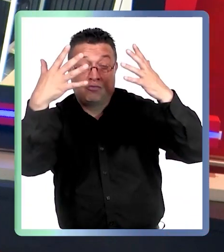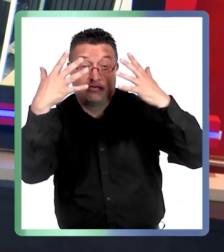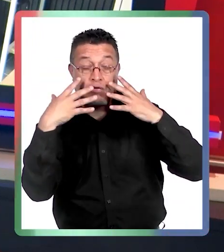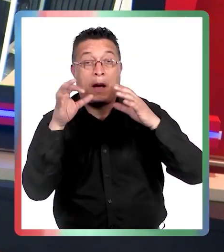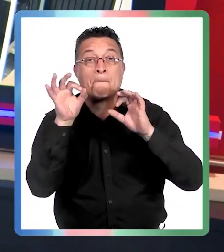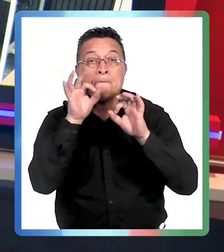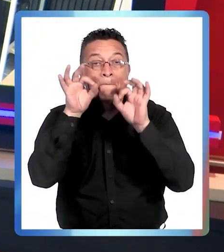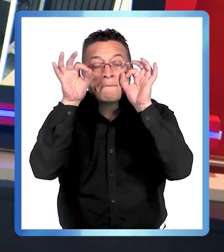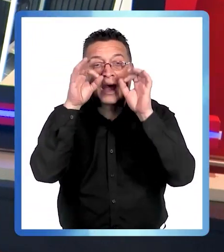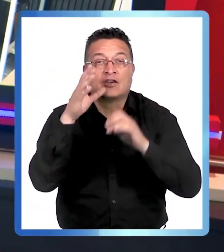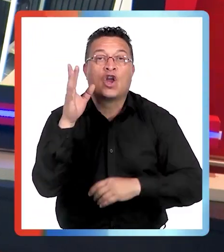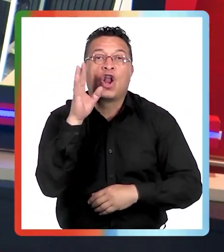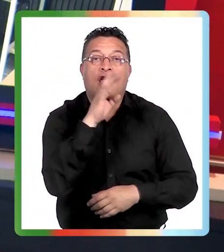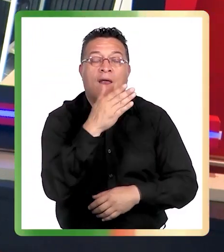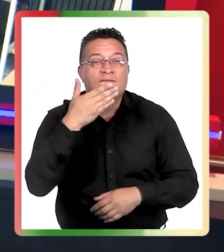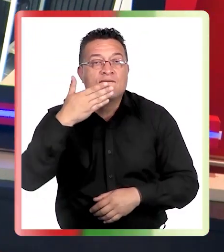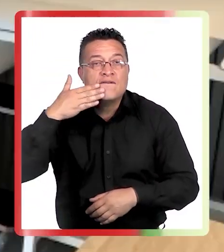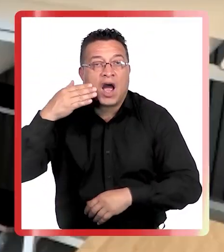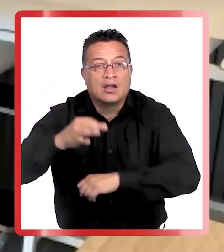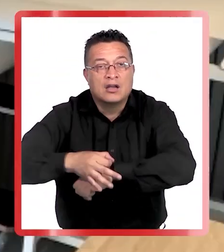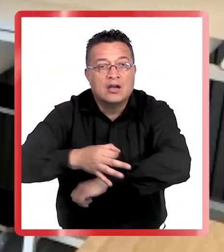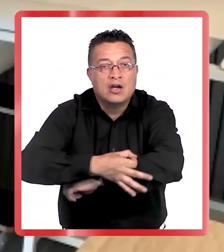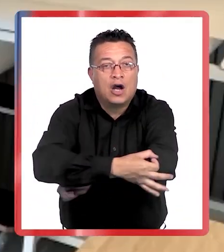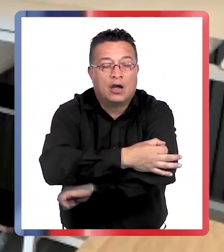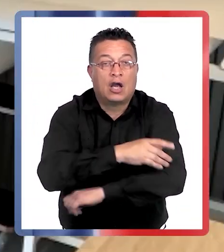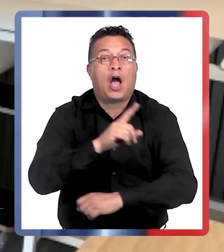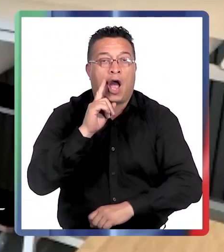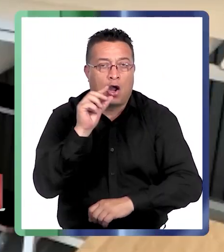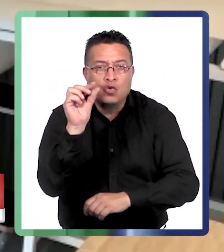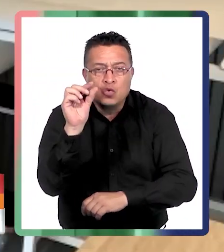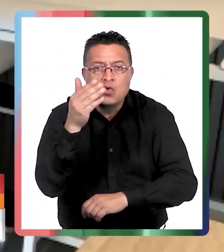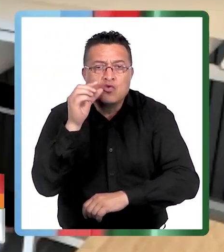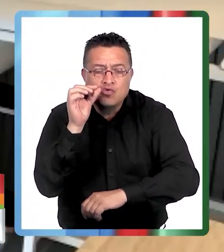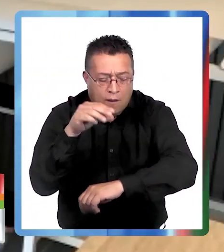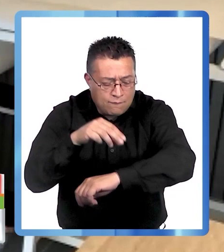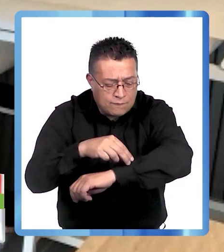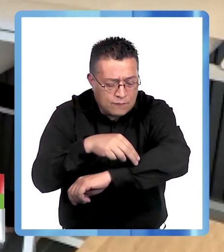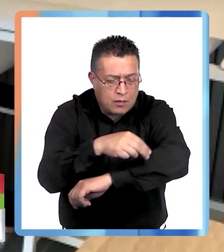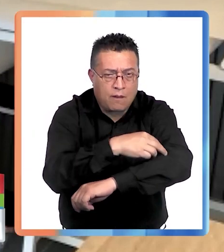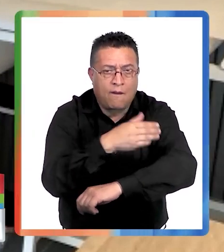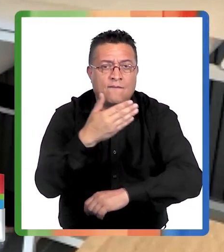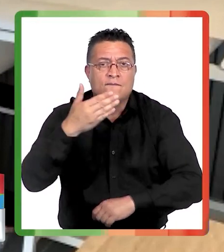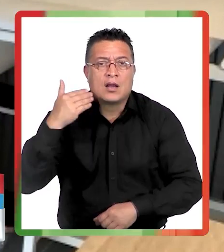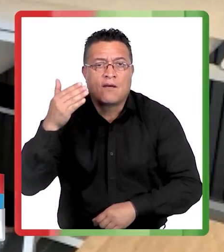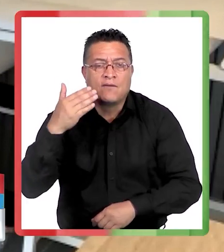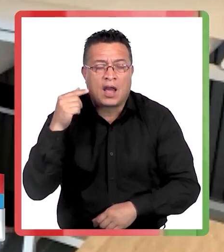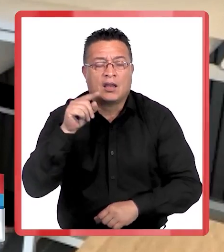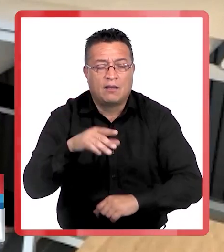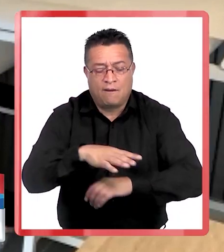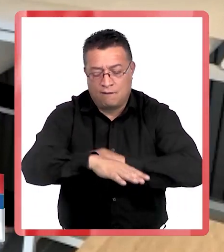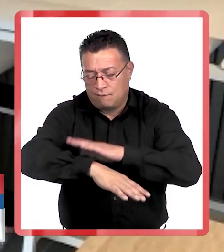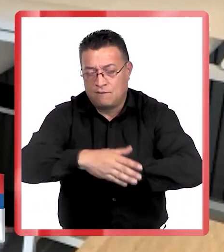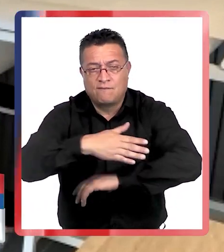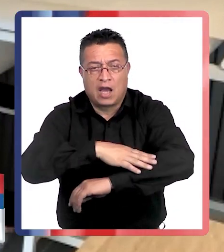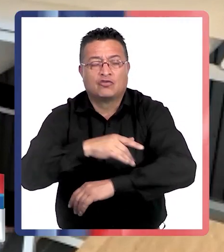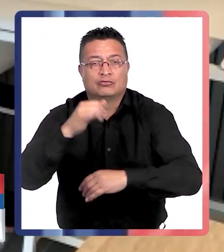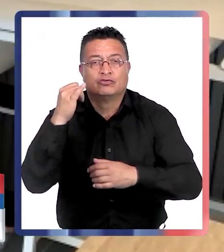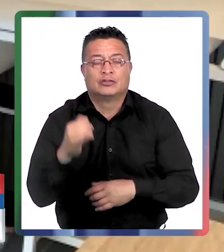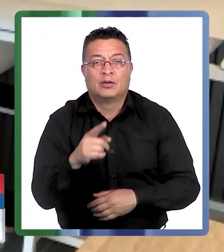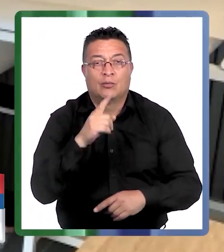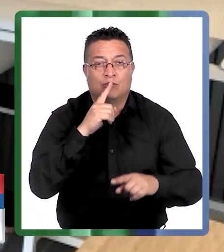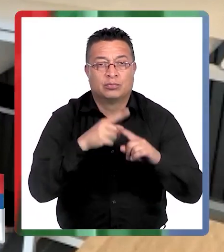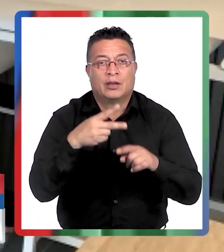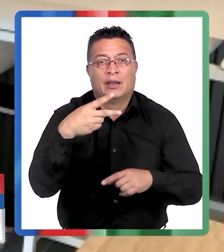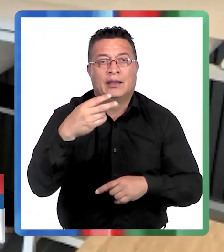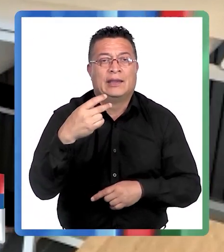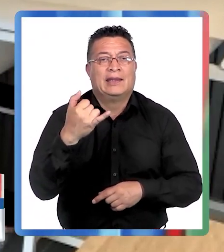a tener algunas manchas, por ejemplo, de color blanco en la piel. Hay unas manchitas chiquititas, así como que empiezan a salir blancas, por ejemplo, los brazos, en las piernas clásicas, que se llama